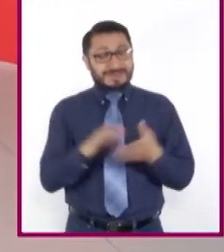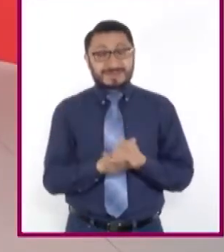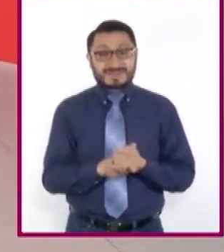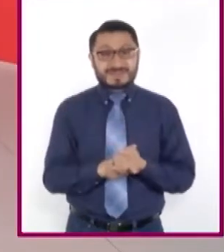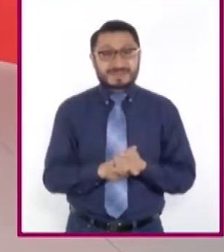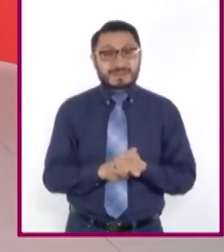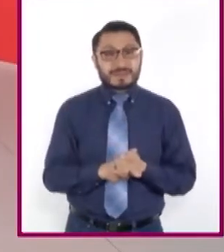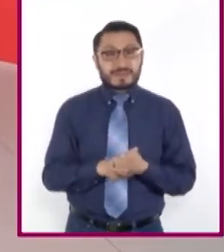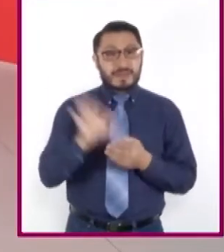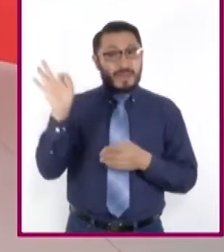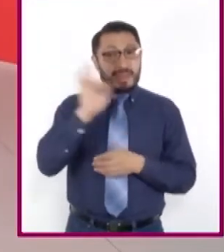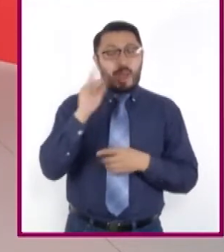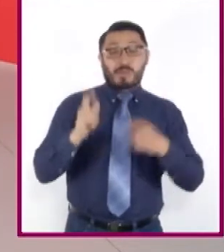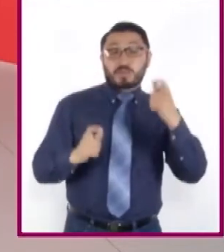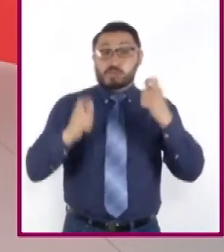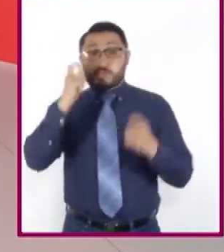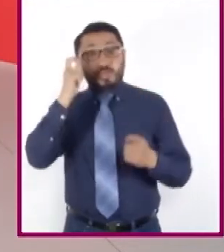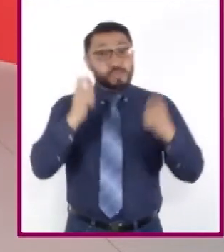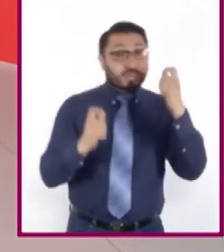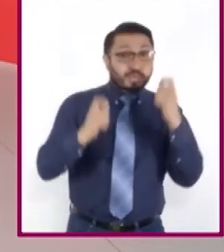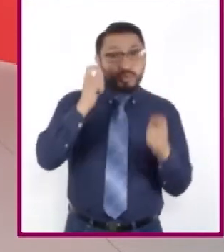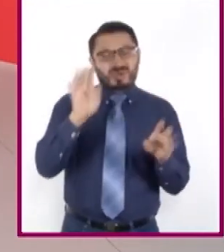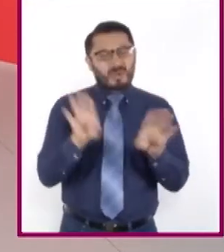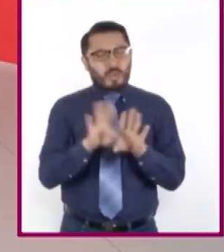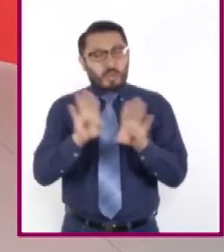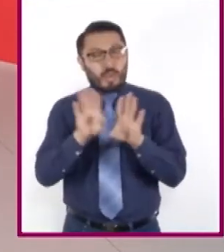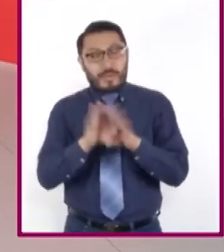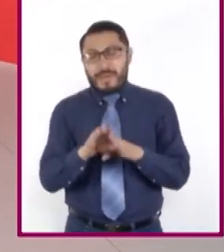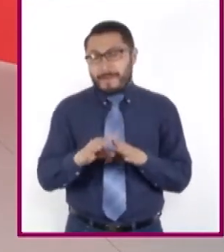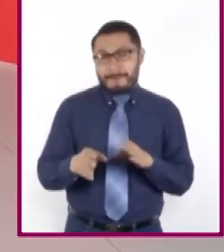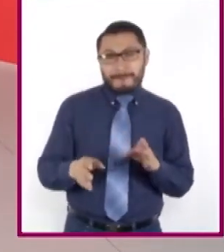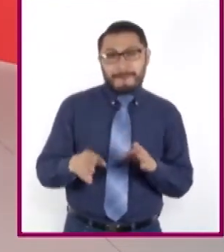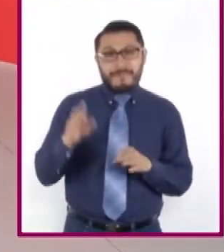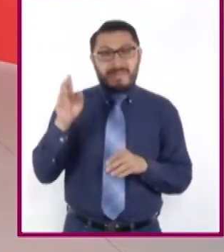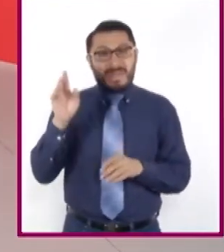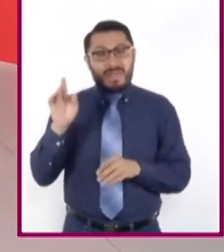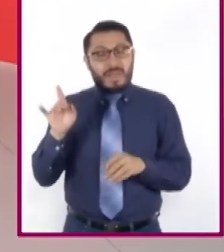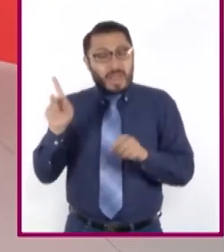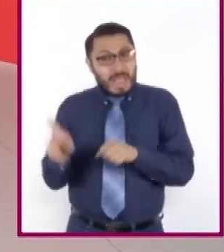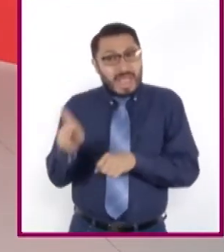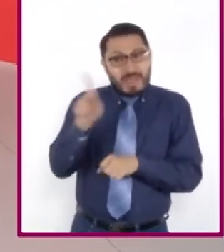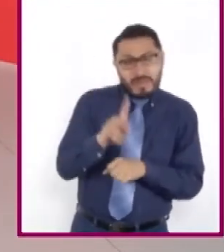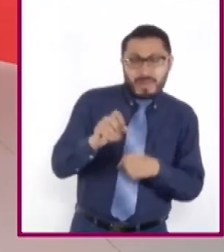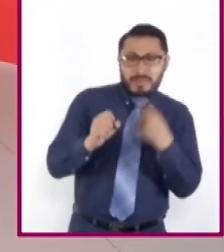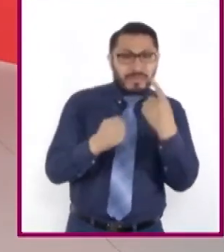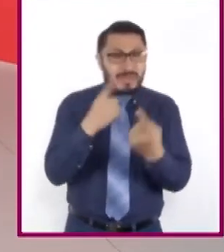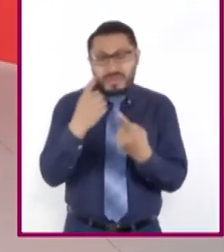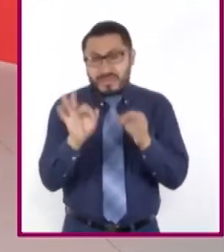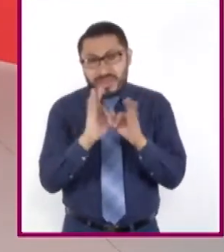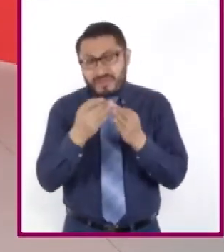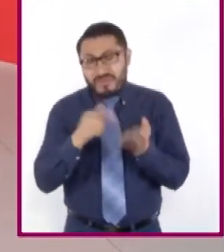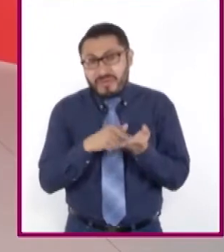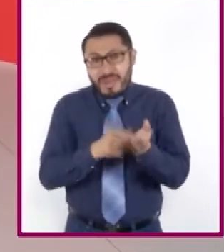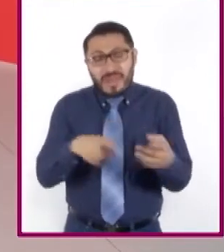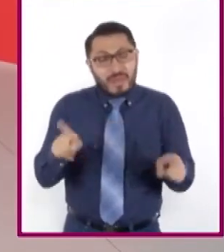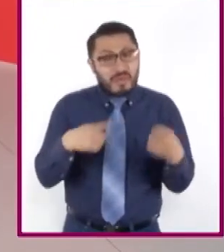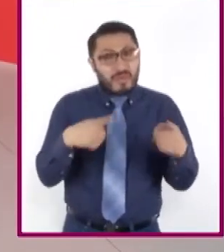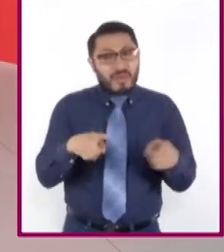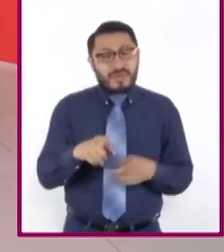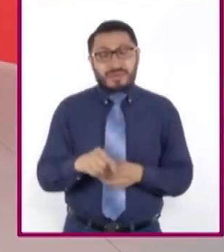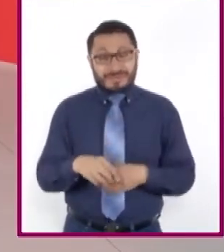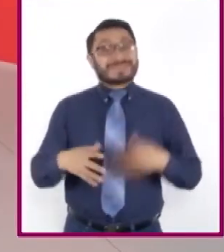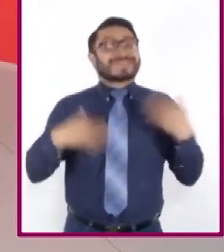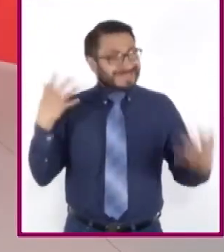una expresión gestual imitando alguna de las propuestas del flamenco? ¡Divertido! ¡Ven!